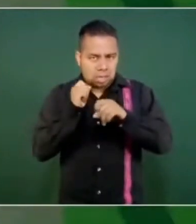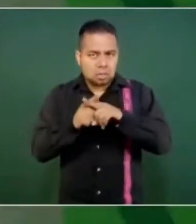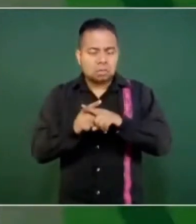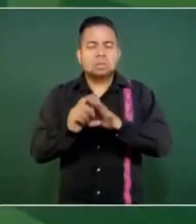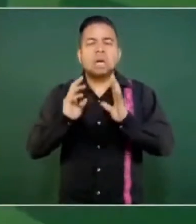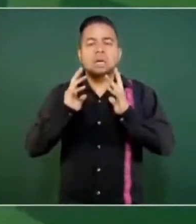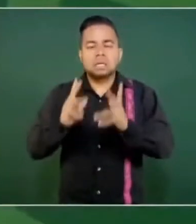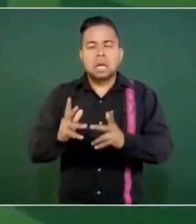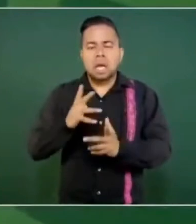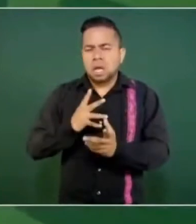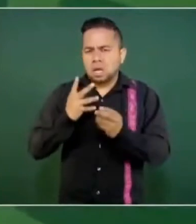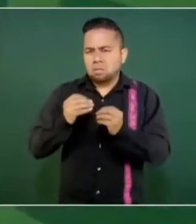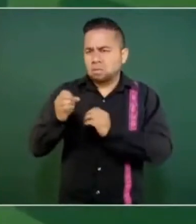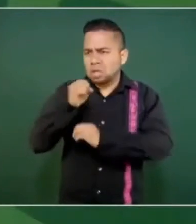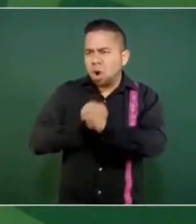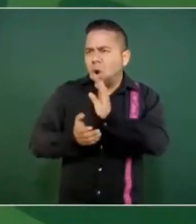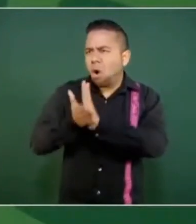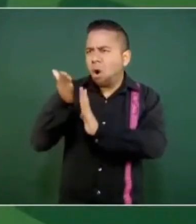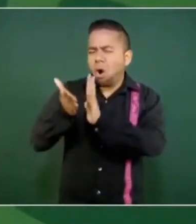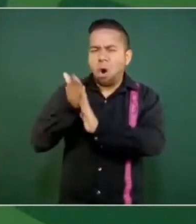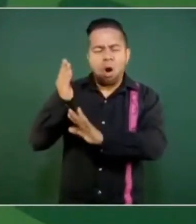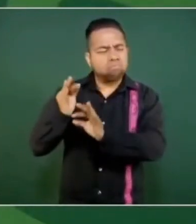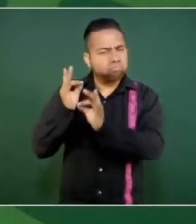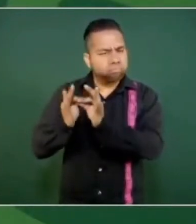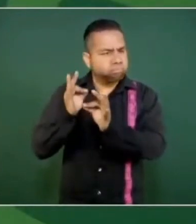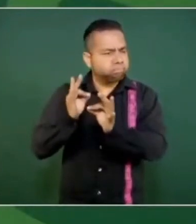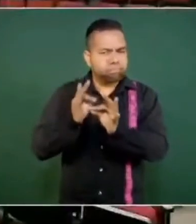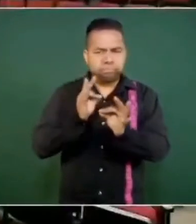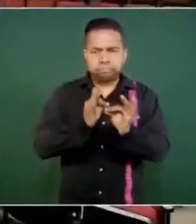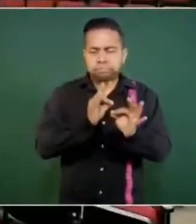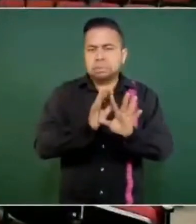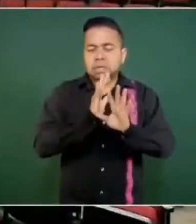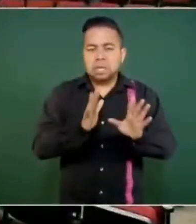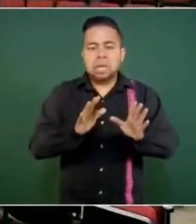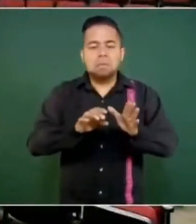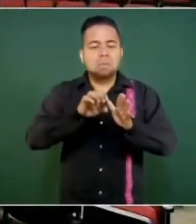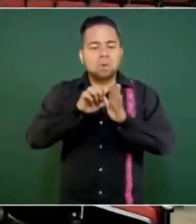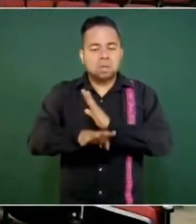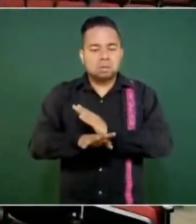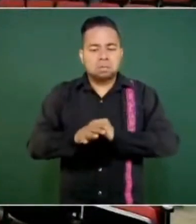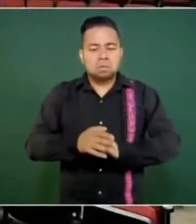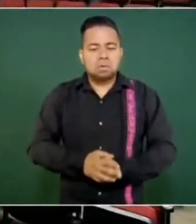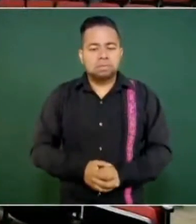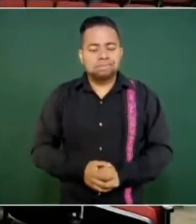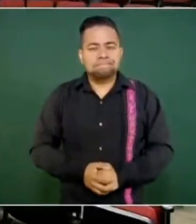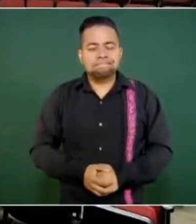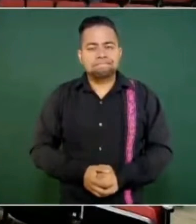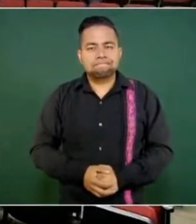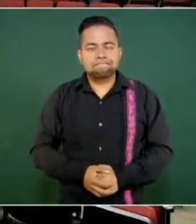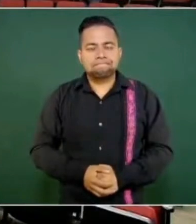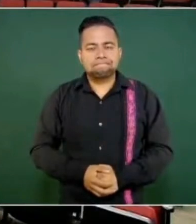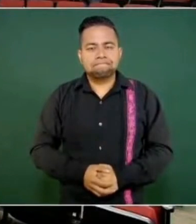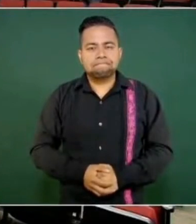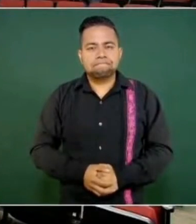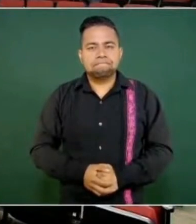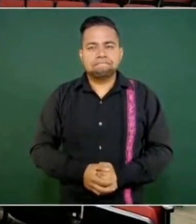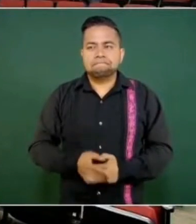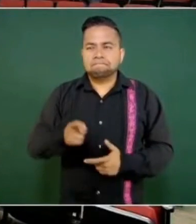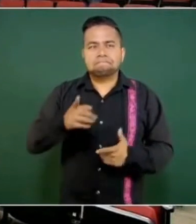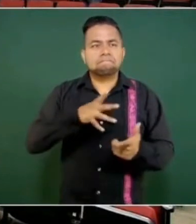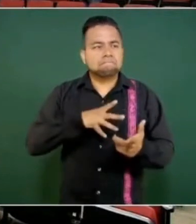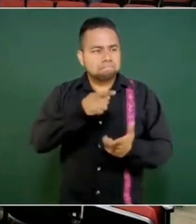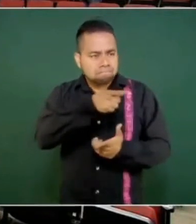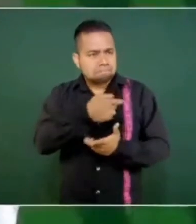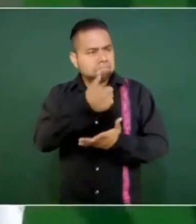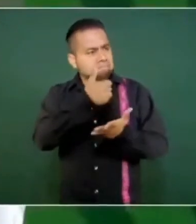hecho bastantes obras. Por ejemplo, se les pasó de que hicimos obras urbanas,